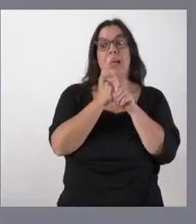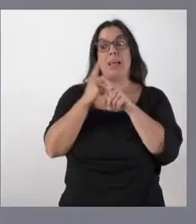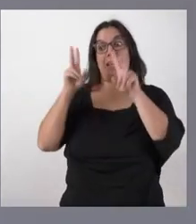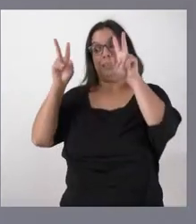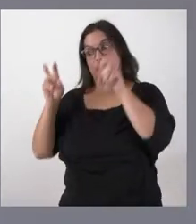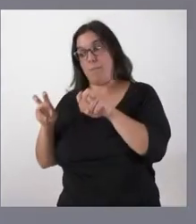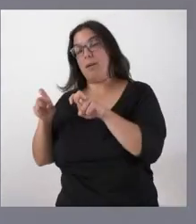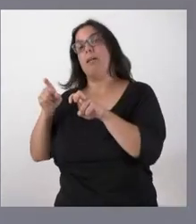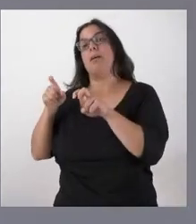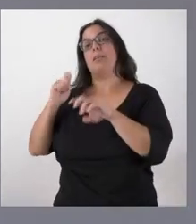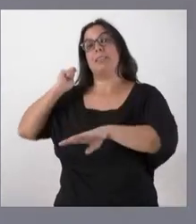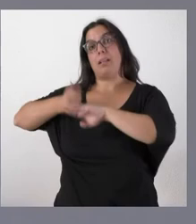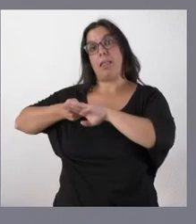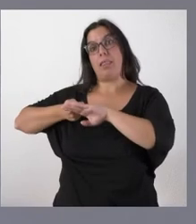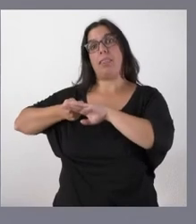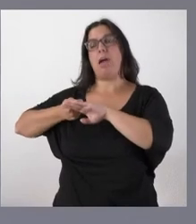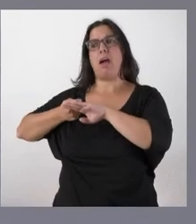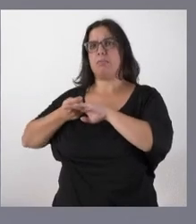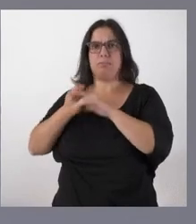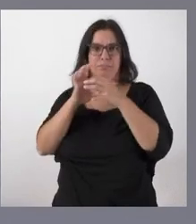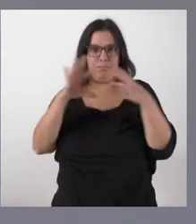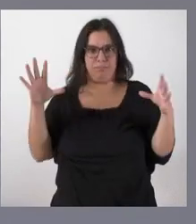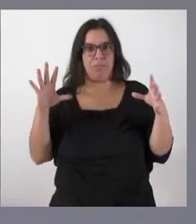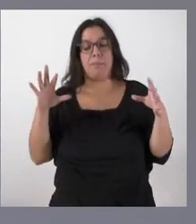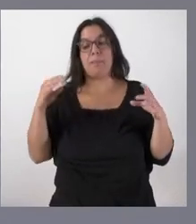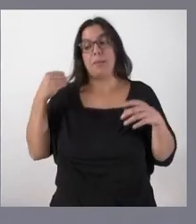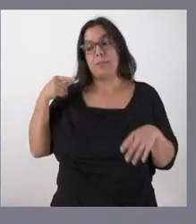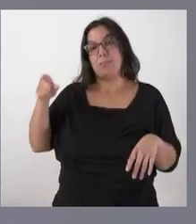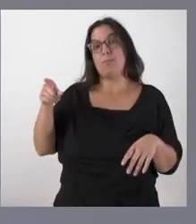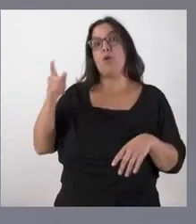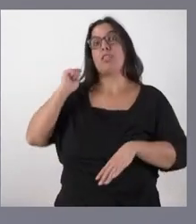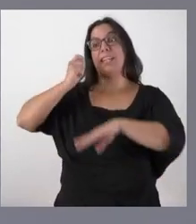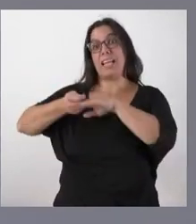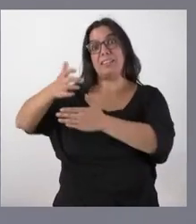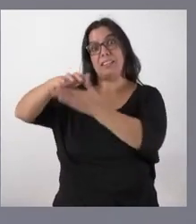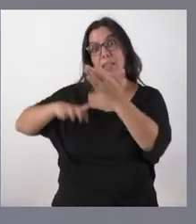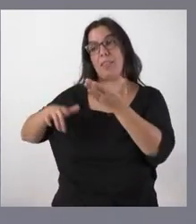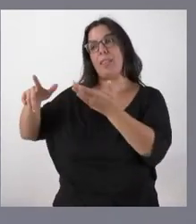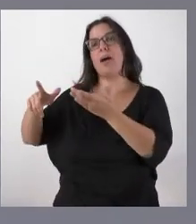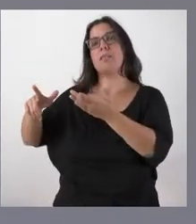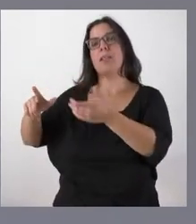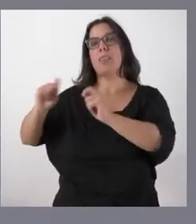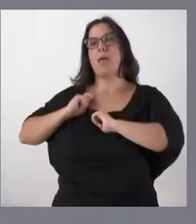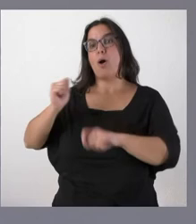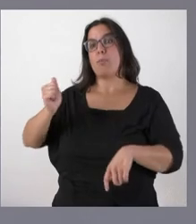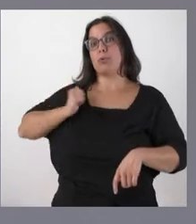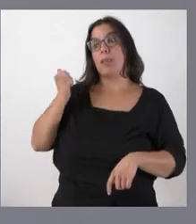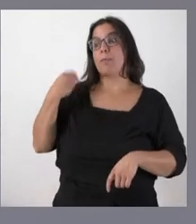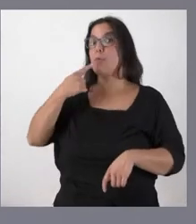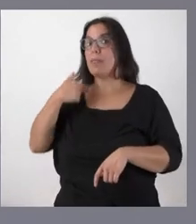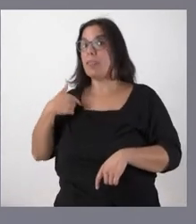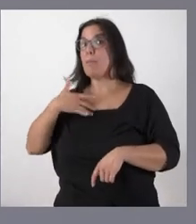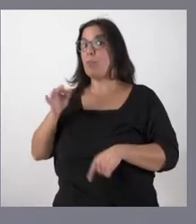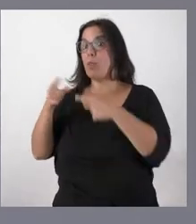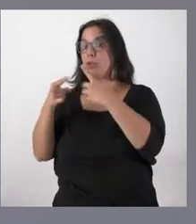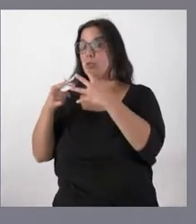aprovechar esa sentencia y la puerta que nos abre para publicar justo lo que la sentencia nos permite publicar y